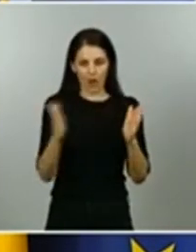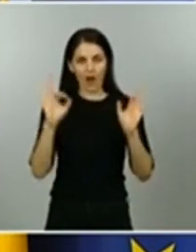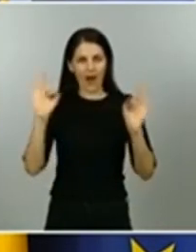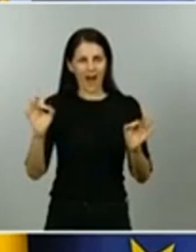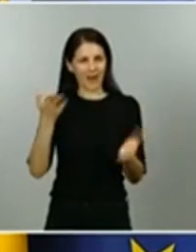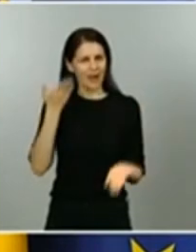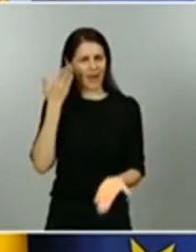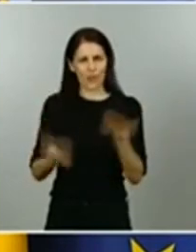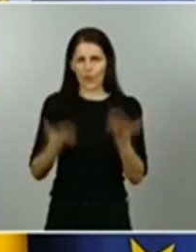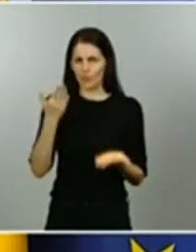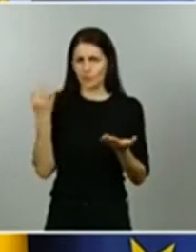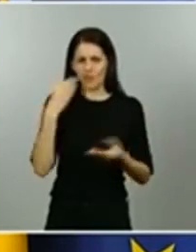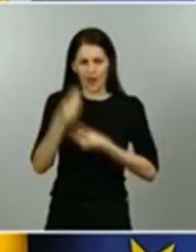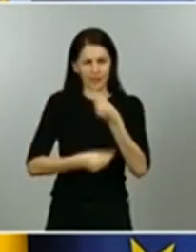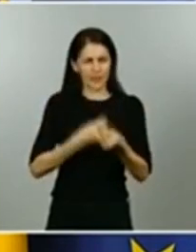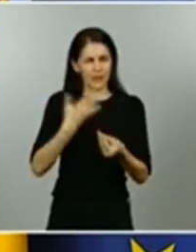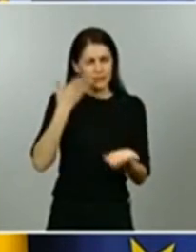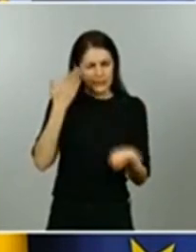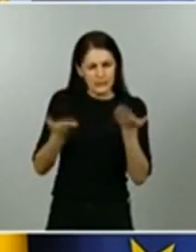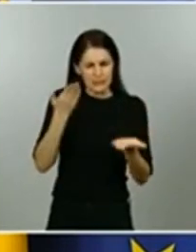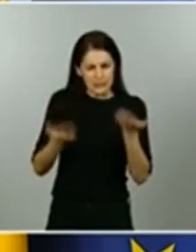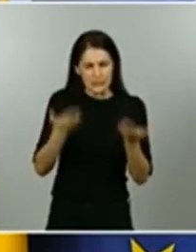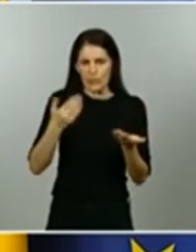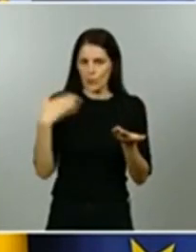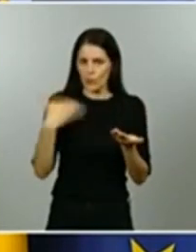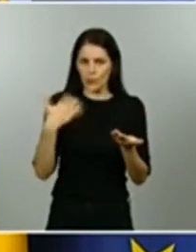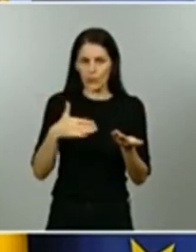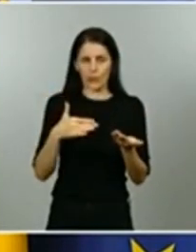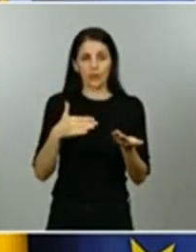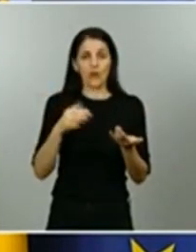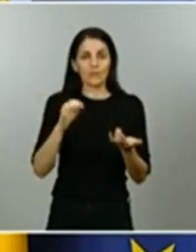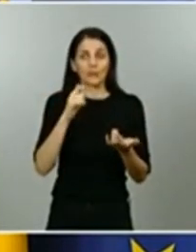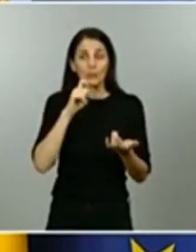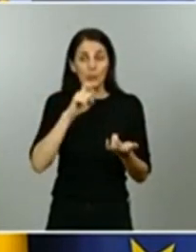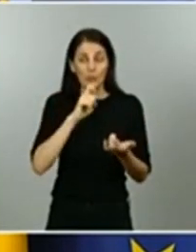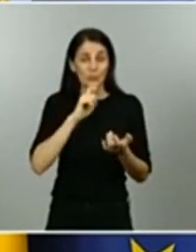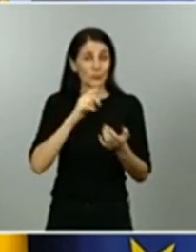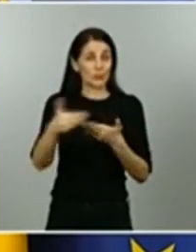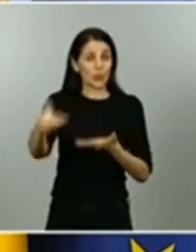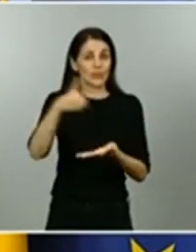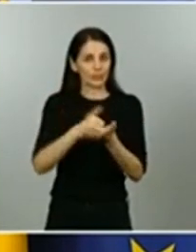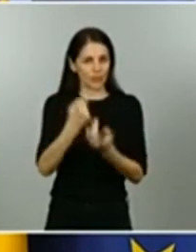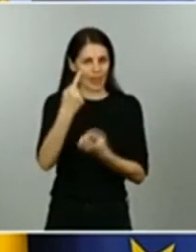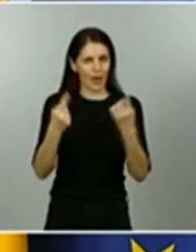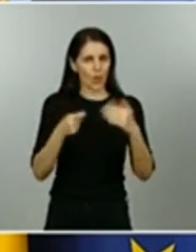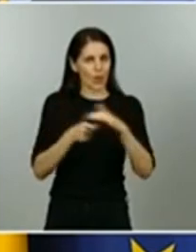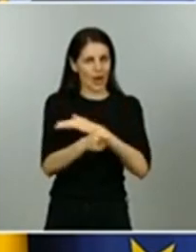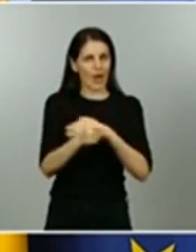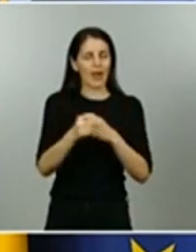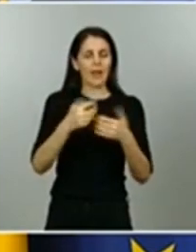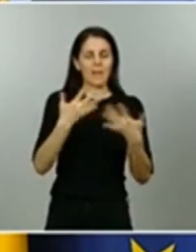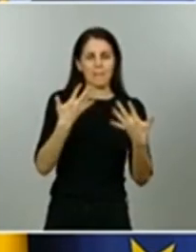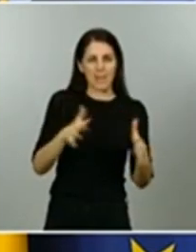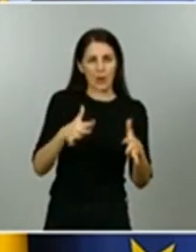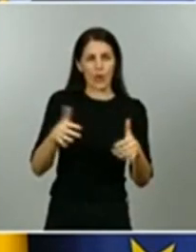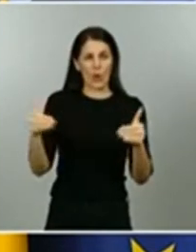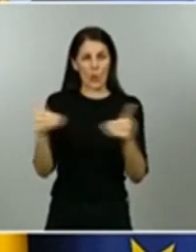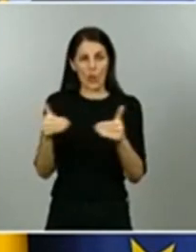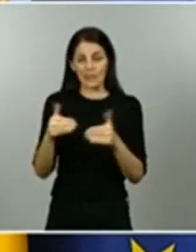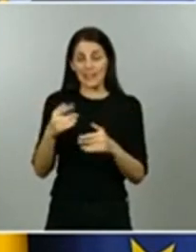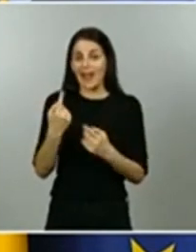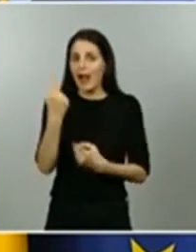solicitudes han llegado incluso el martes miércoles y algunas han llegado el mismo viernes hoy por la mañana